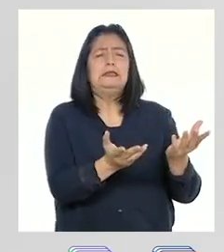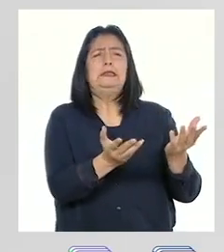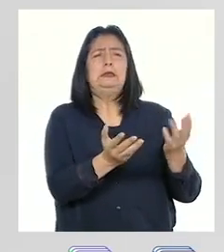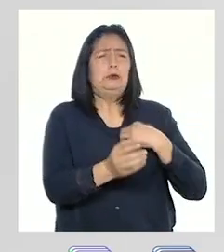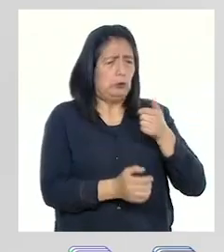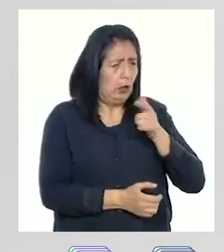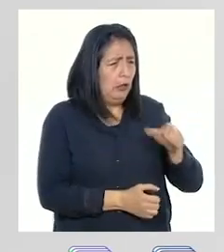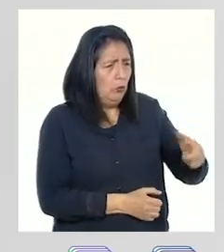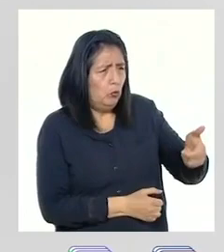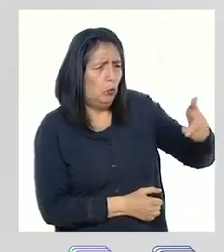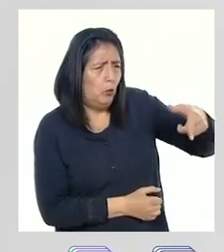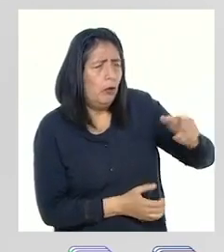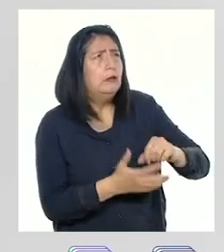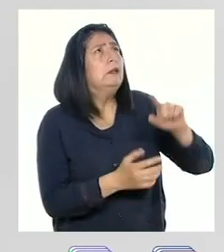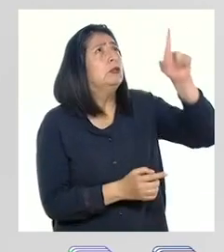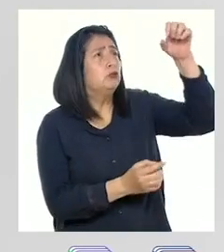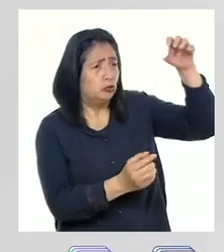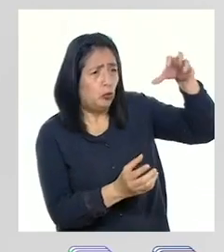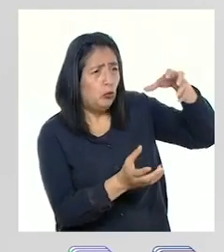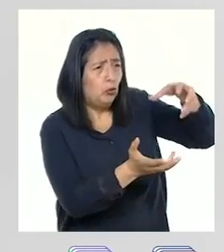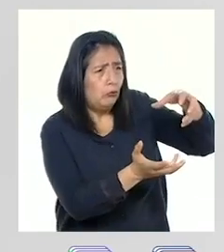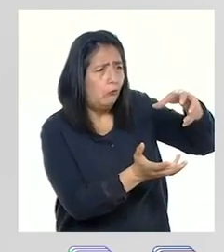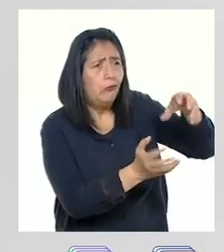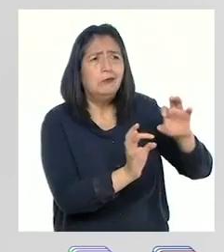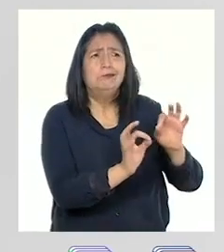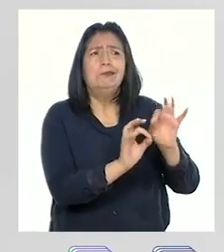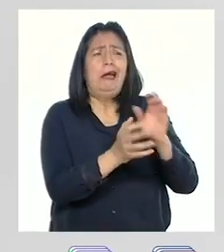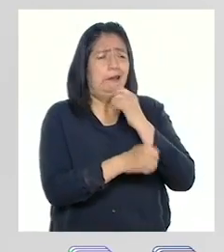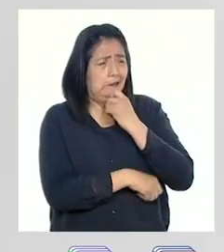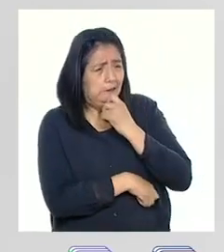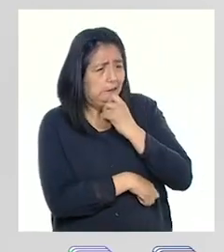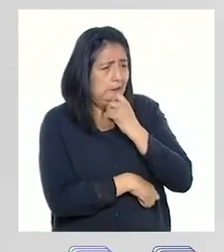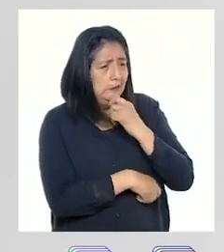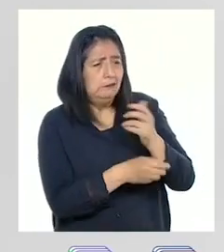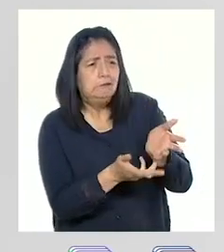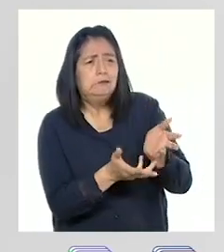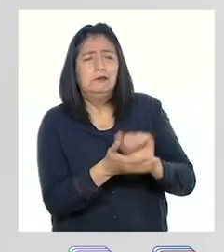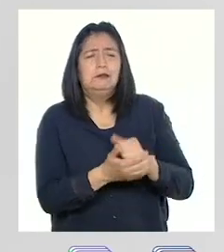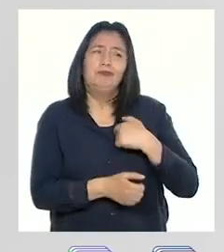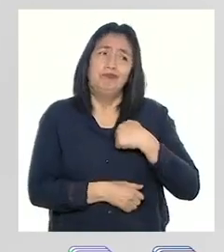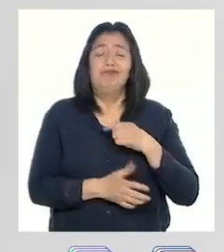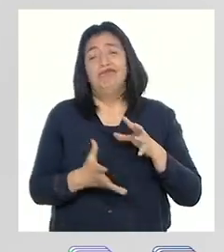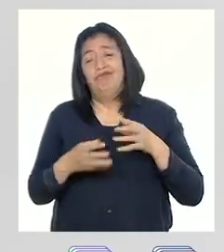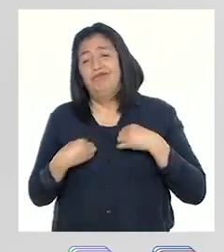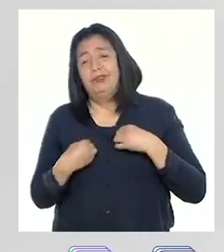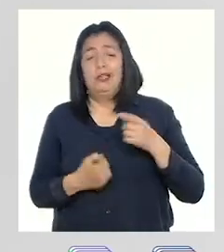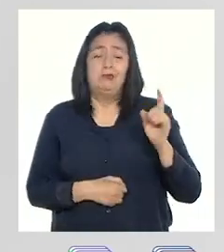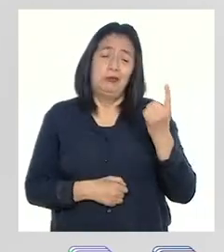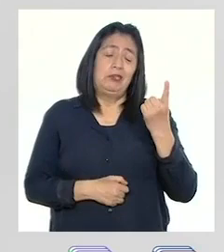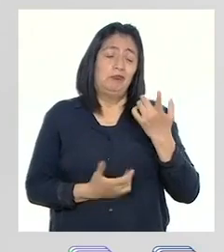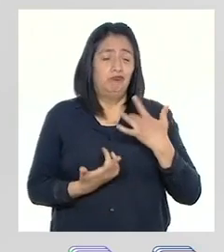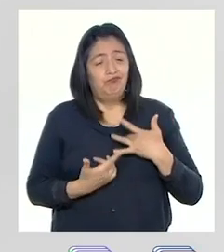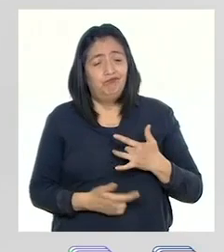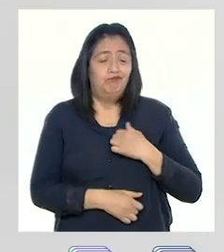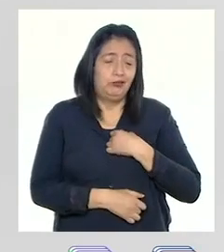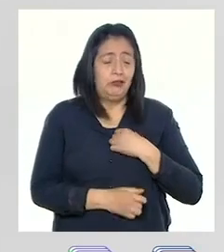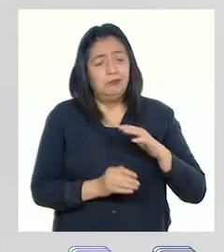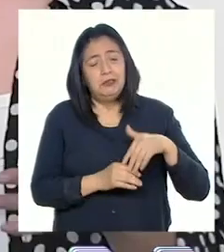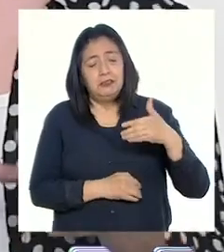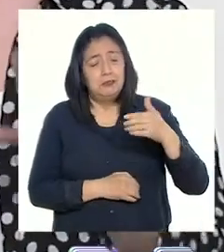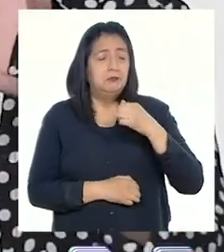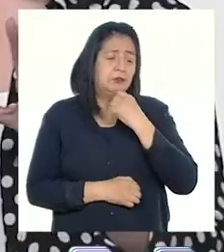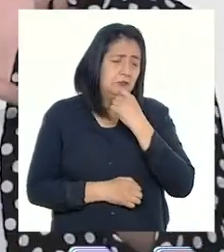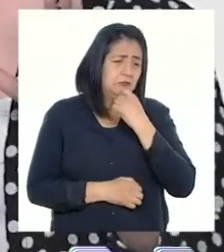La regué, la puse al sol, pero nada parecía resultar. Tengo que admitir que al principio me puse un poco triste, pero